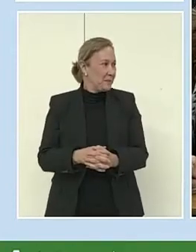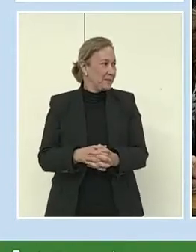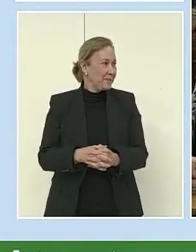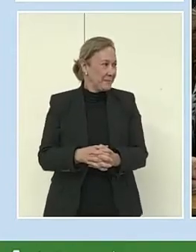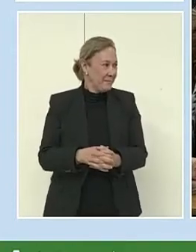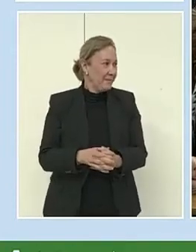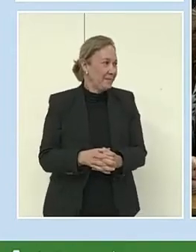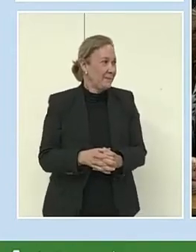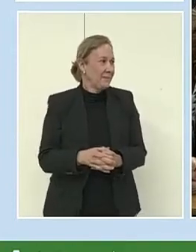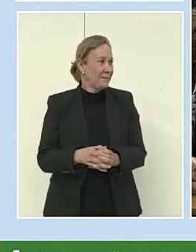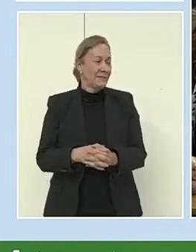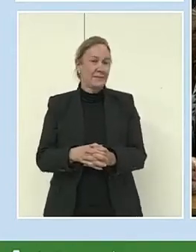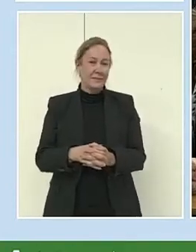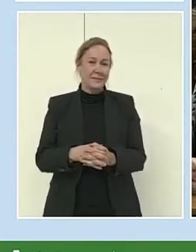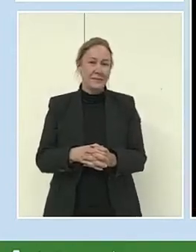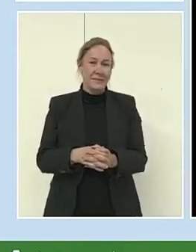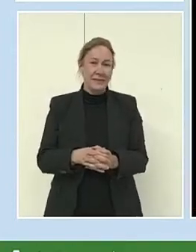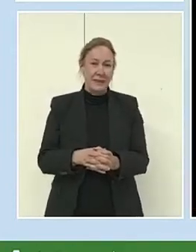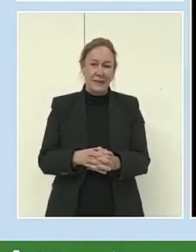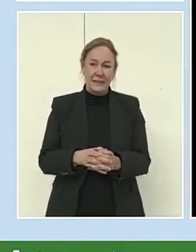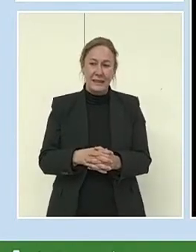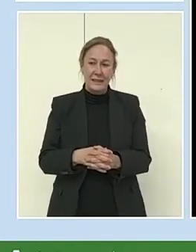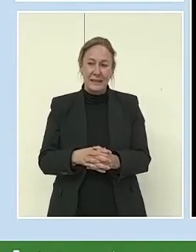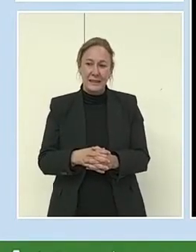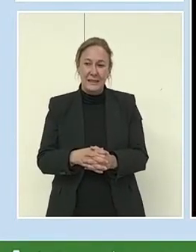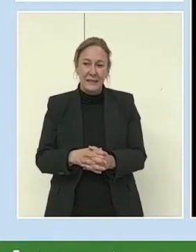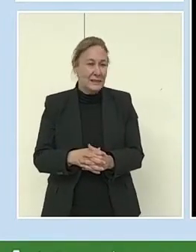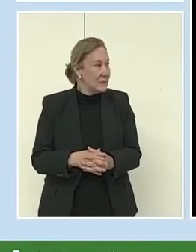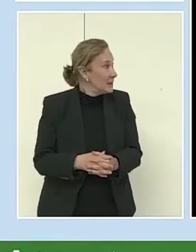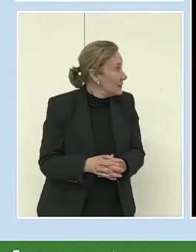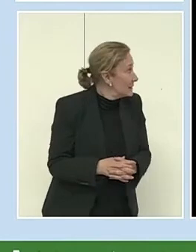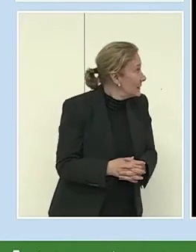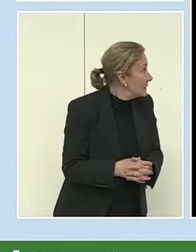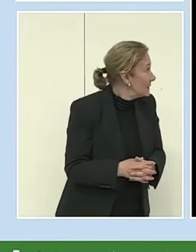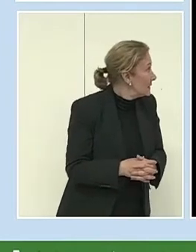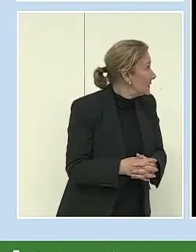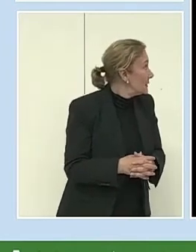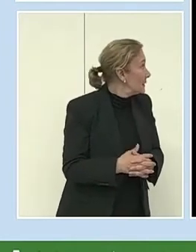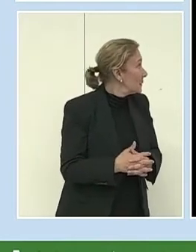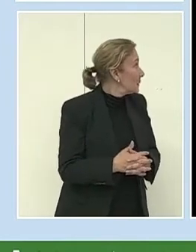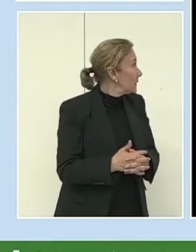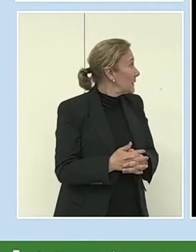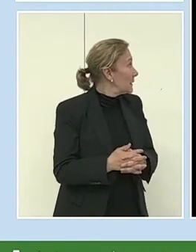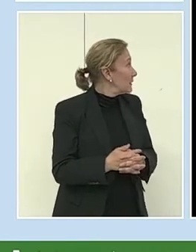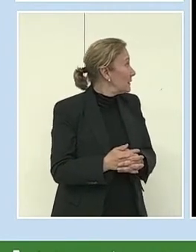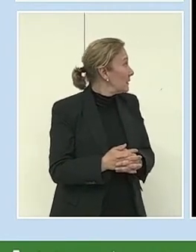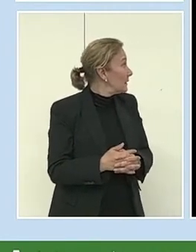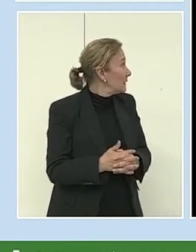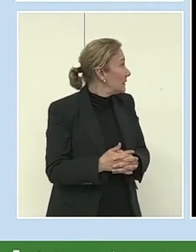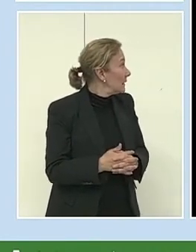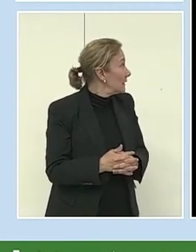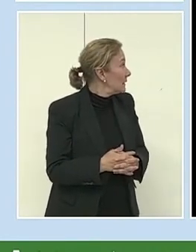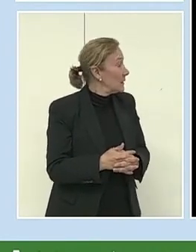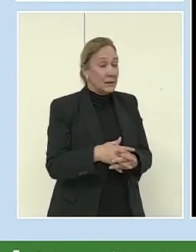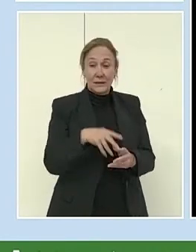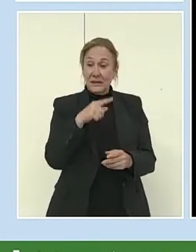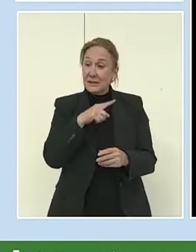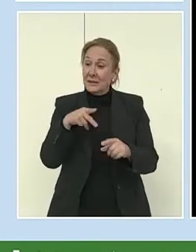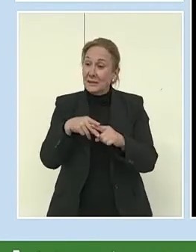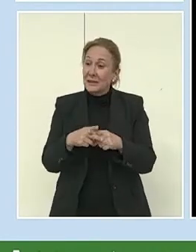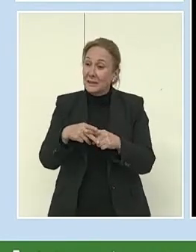Bien, la guía didáctica está evidentemente realizada de una perspectiva feminista, porque es que la he hecho yo y quiero decir que es que